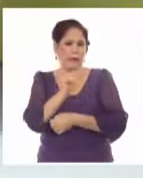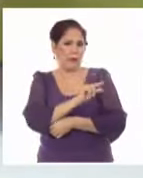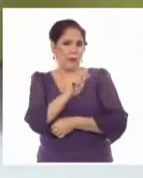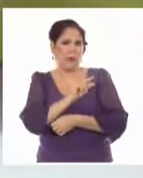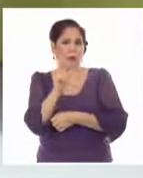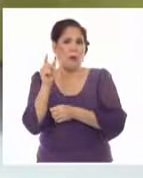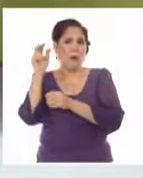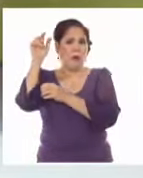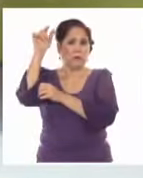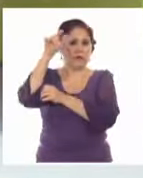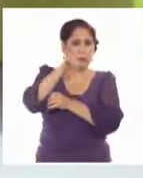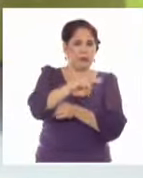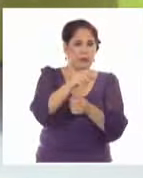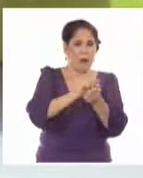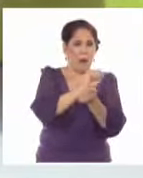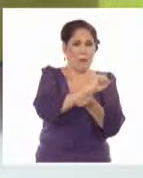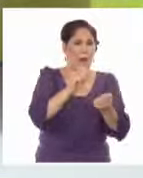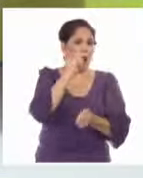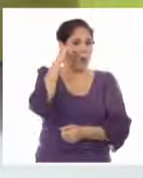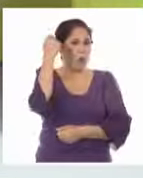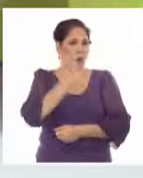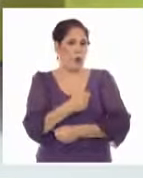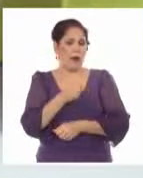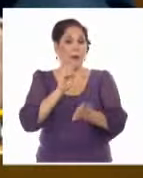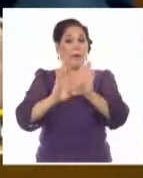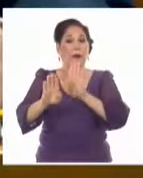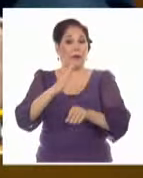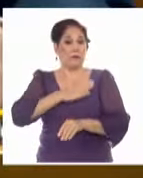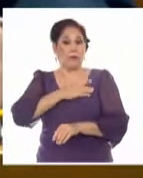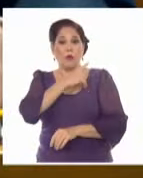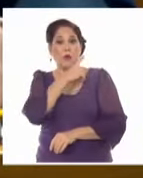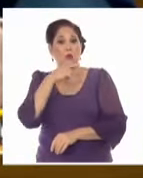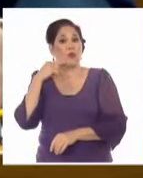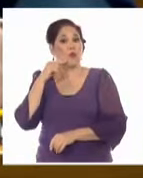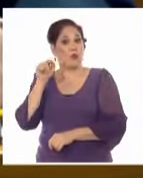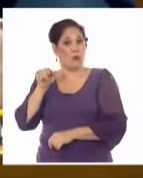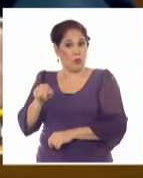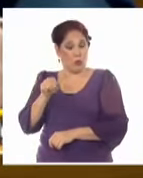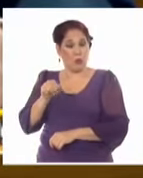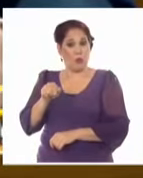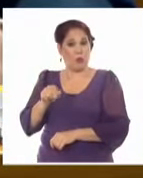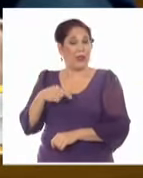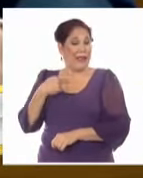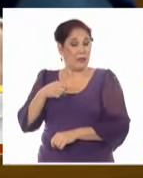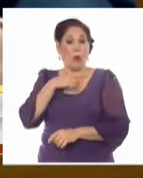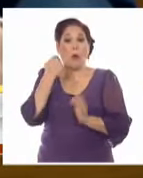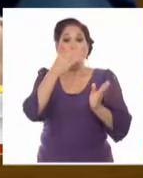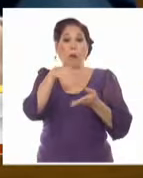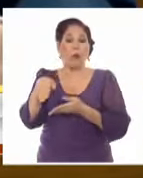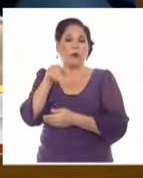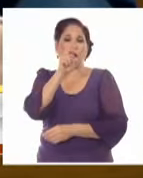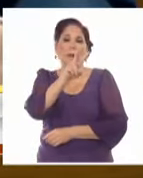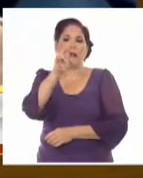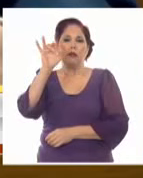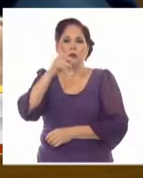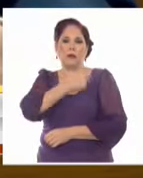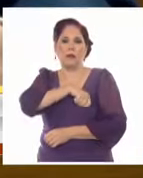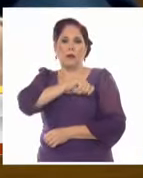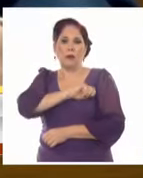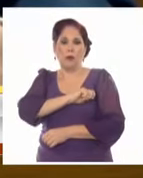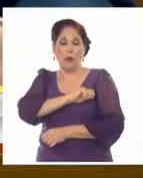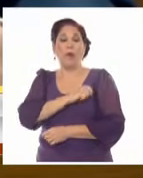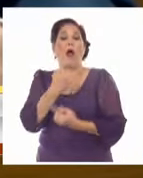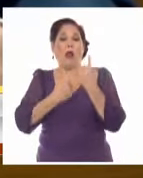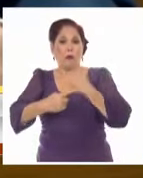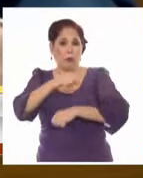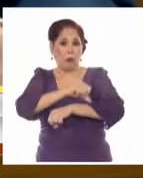las Fuerzas Armadas Ucranianas a un mercado de la ciudad rusa de Doniex. El hecho provocó la muerte de 27 civiles y dejó varios